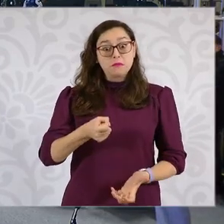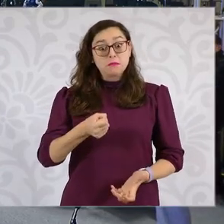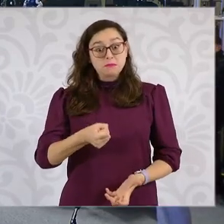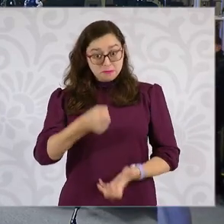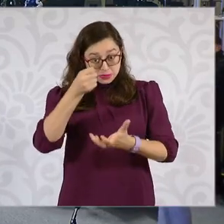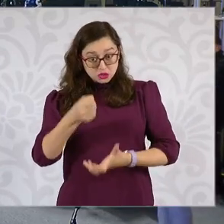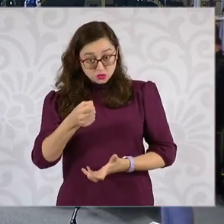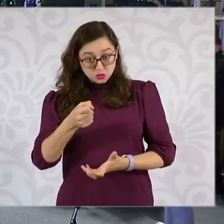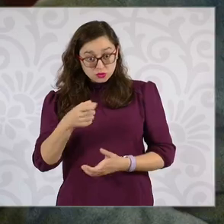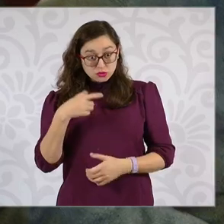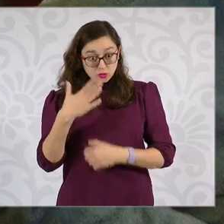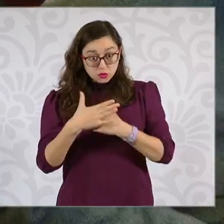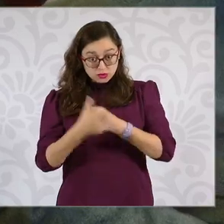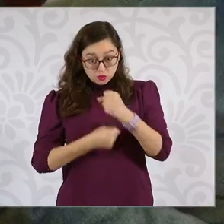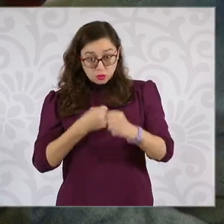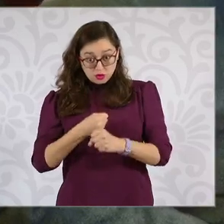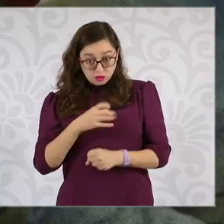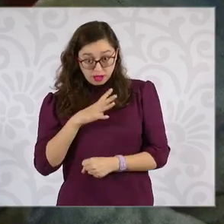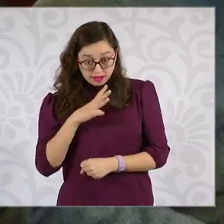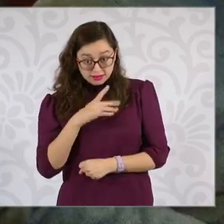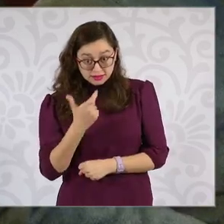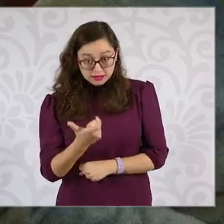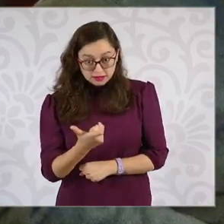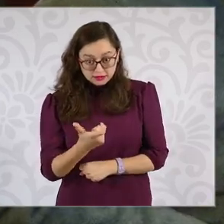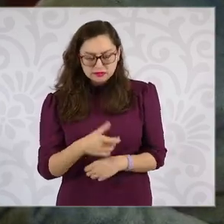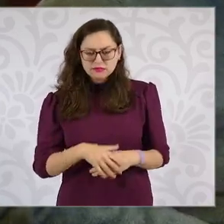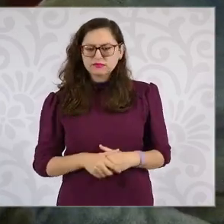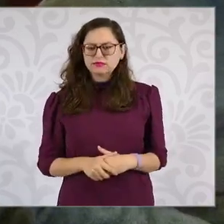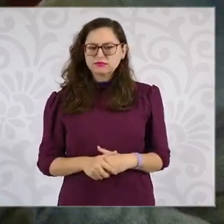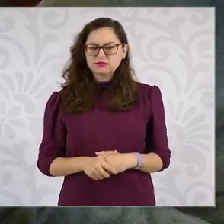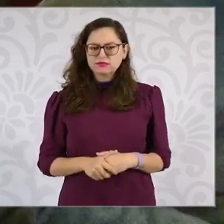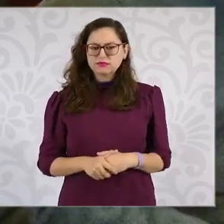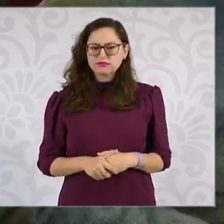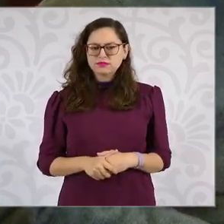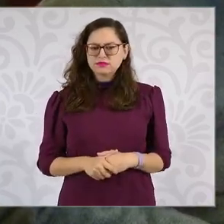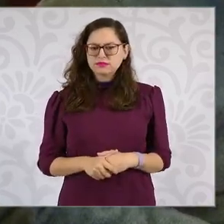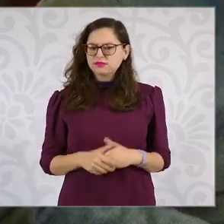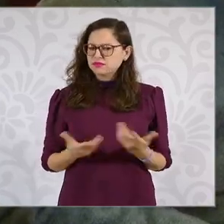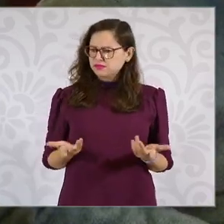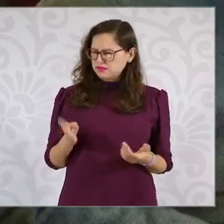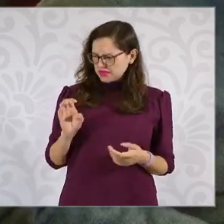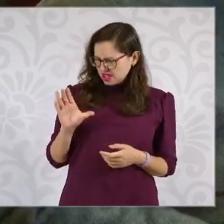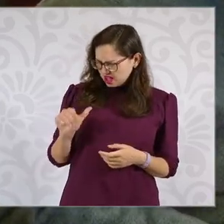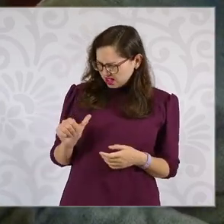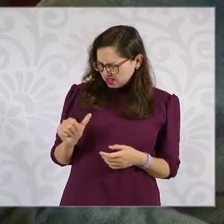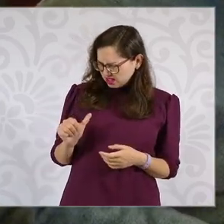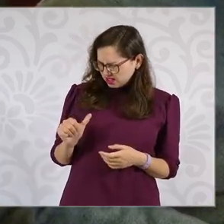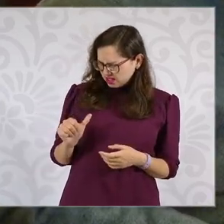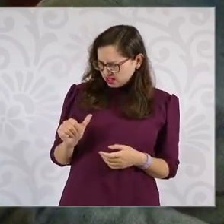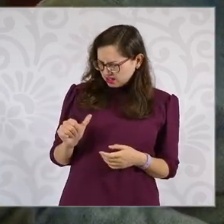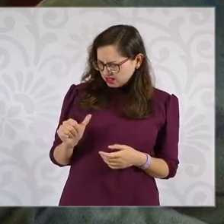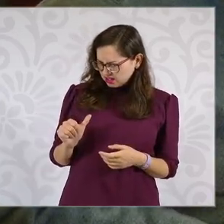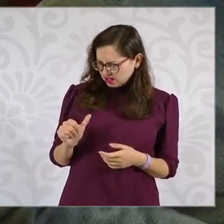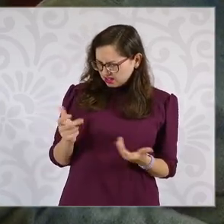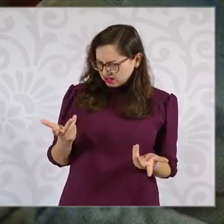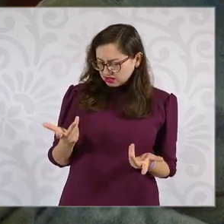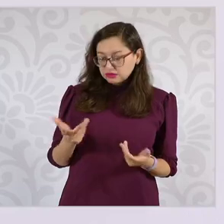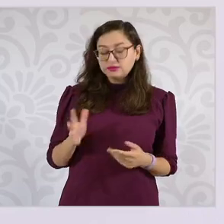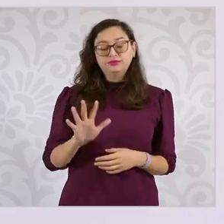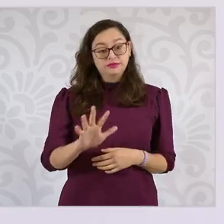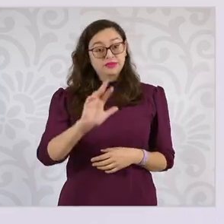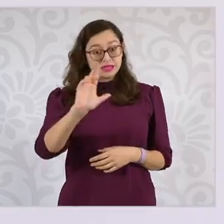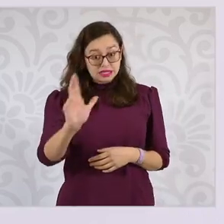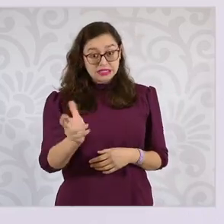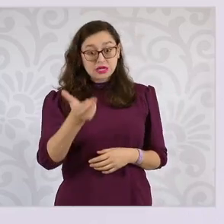proyectado para el próximo año? La beca… Bueno, el apoyo para las personas con discapacidad. Recuerden que hasta